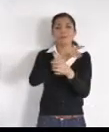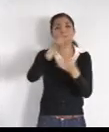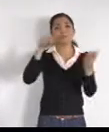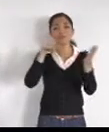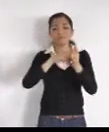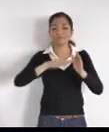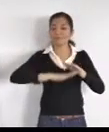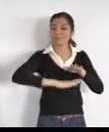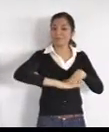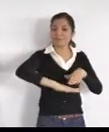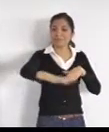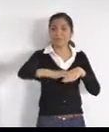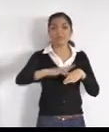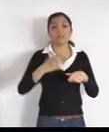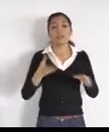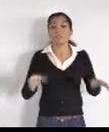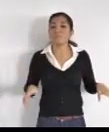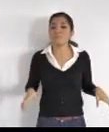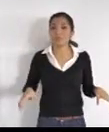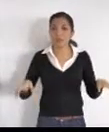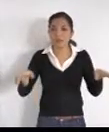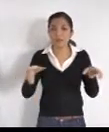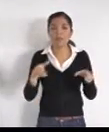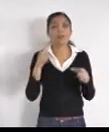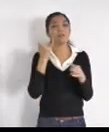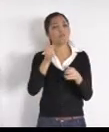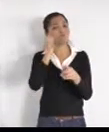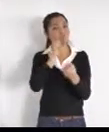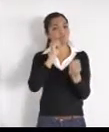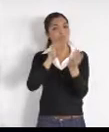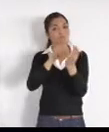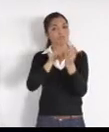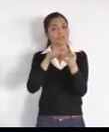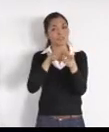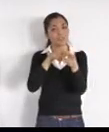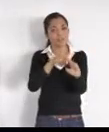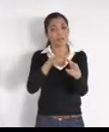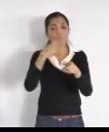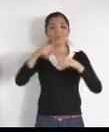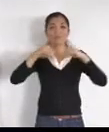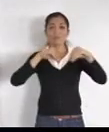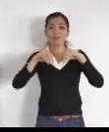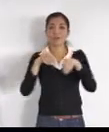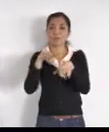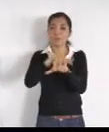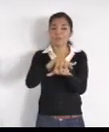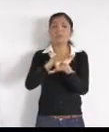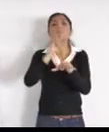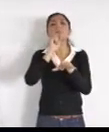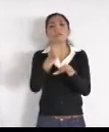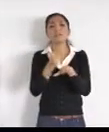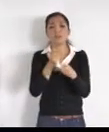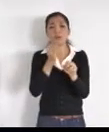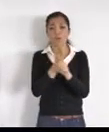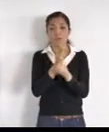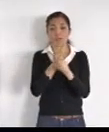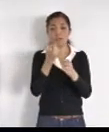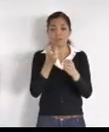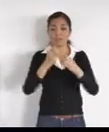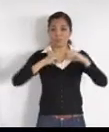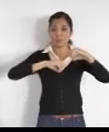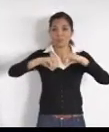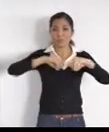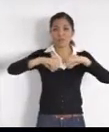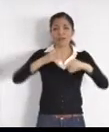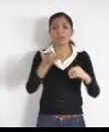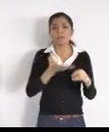de movimiento incluyente. Ahora en esta obra, además de las esquinas accesibles, tendrán señaléctrica